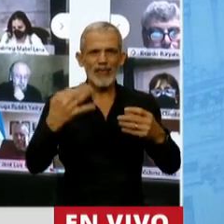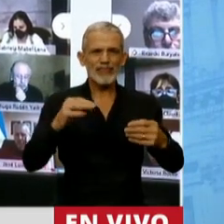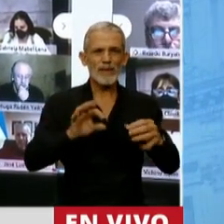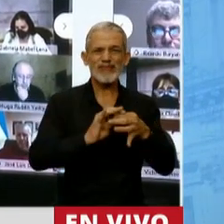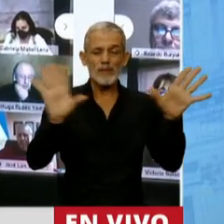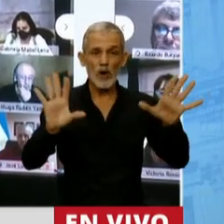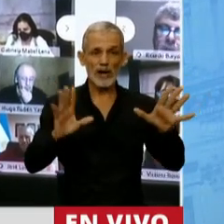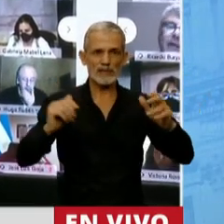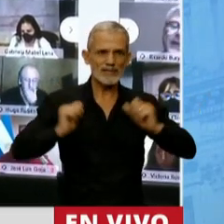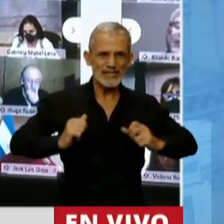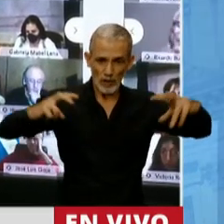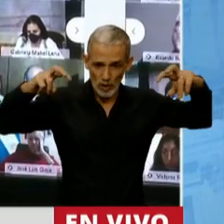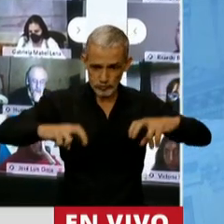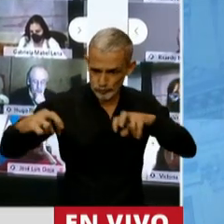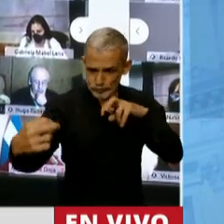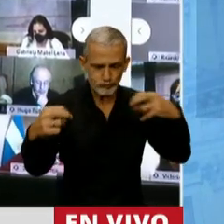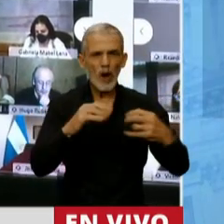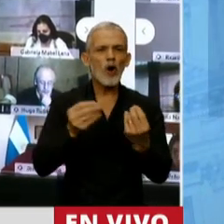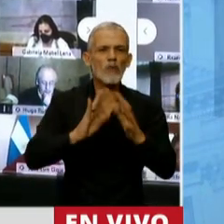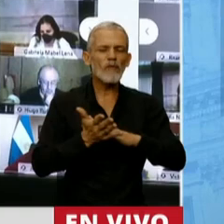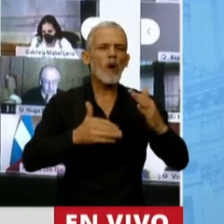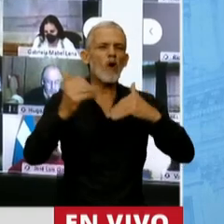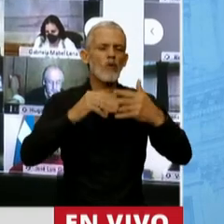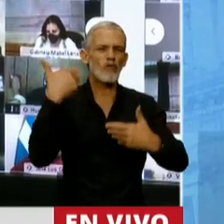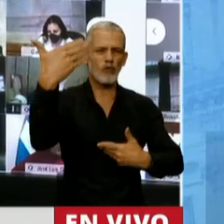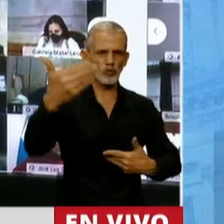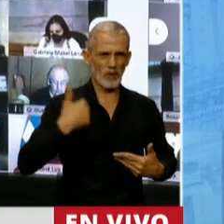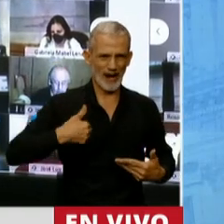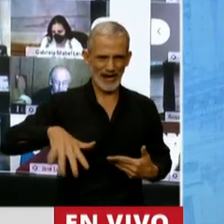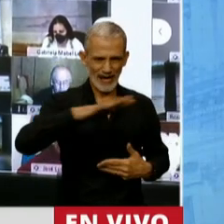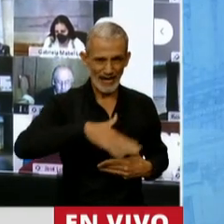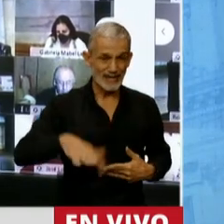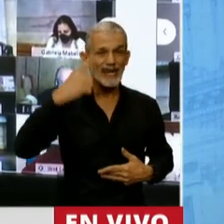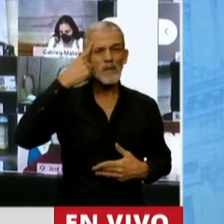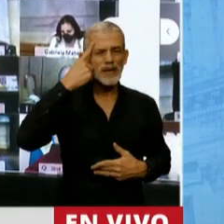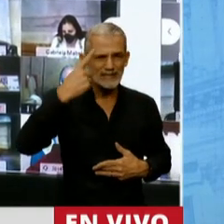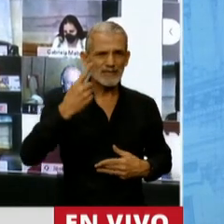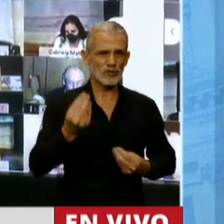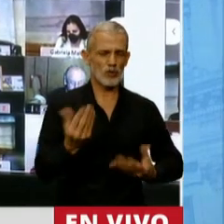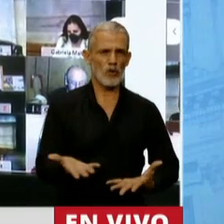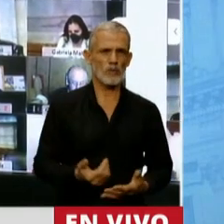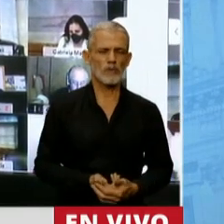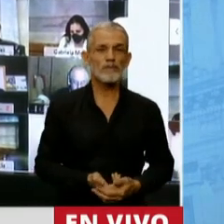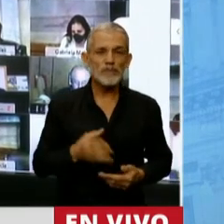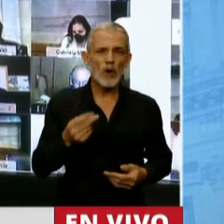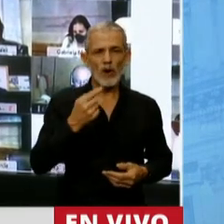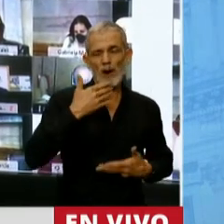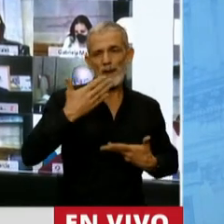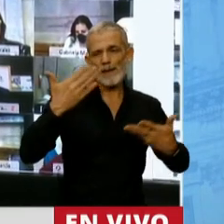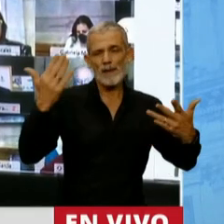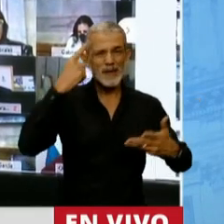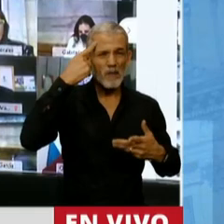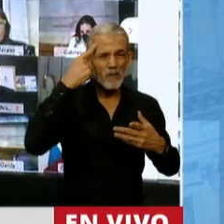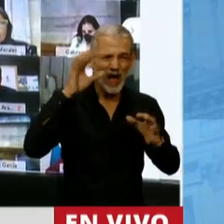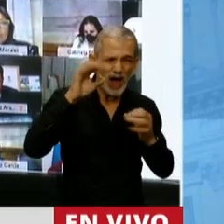nos sentemos todos a ver cómo construimos el futuro. Pensando o diciendo que el que